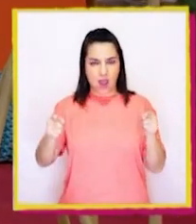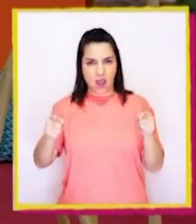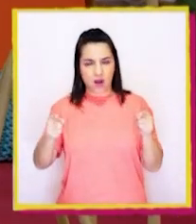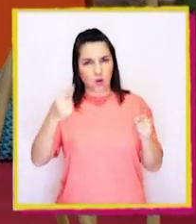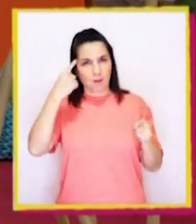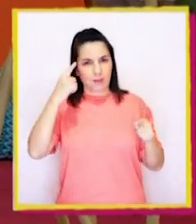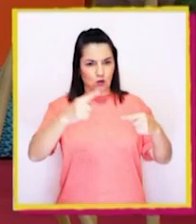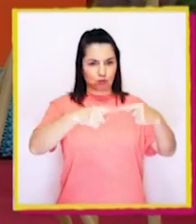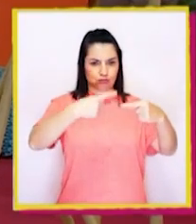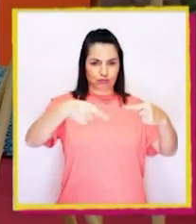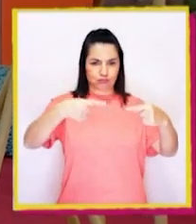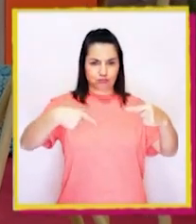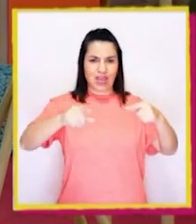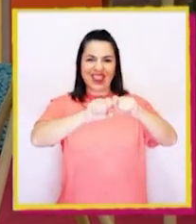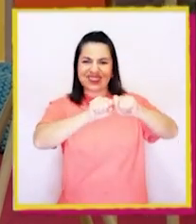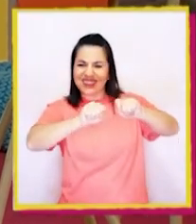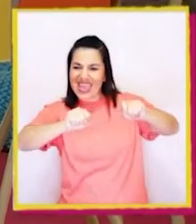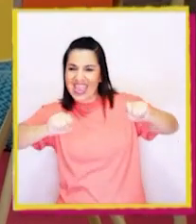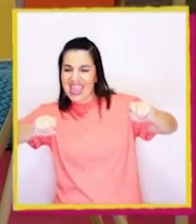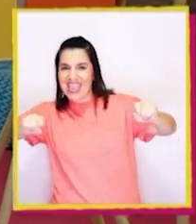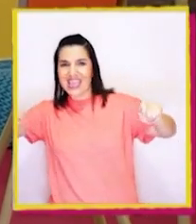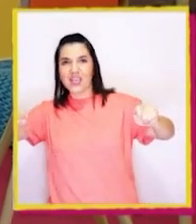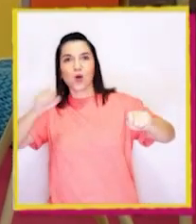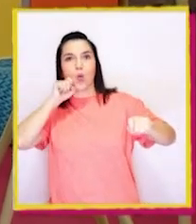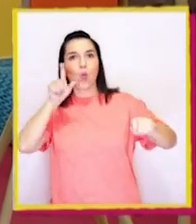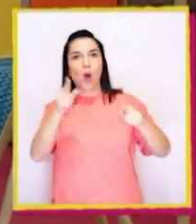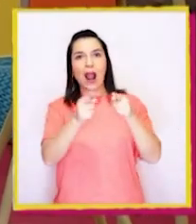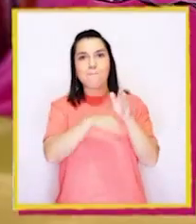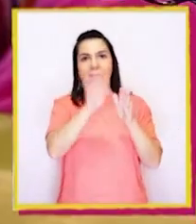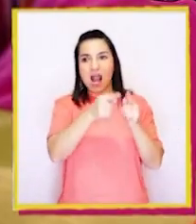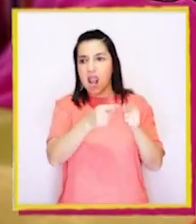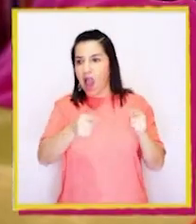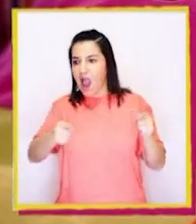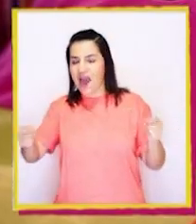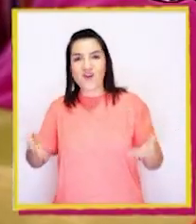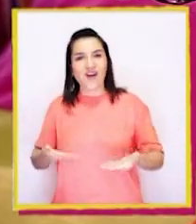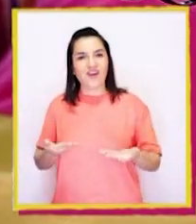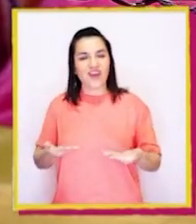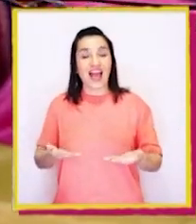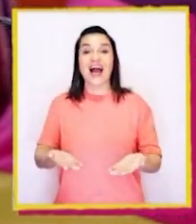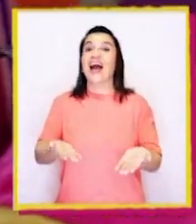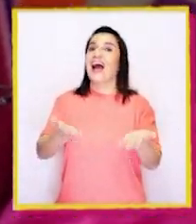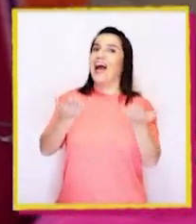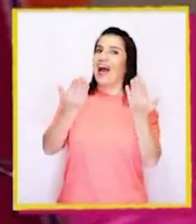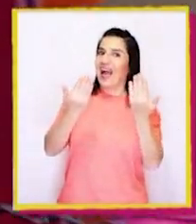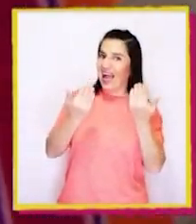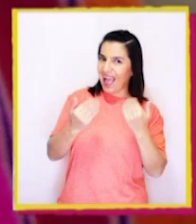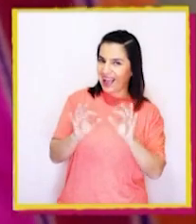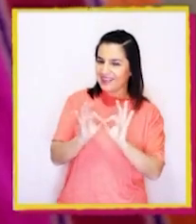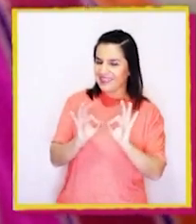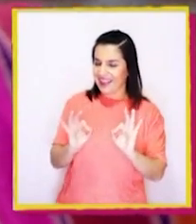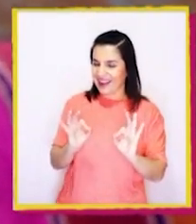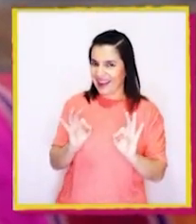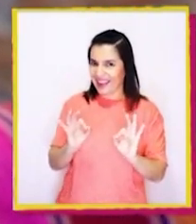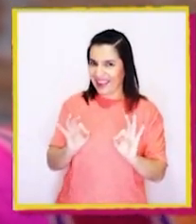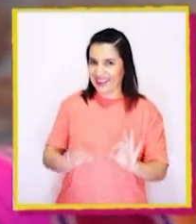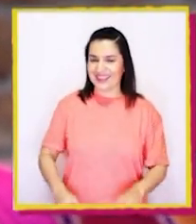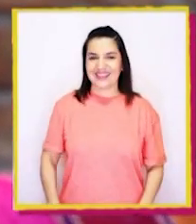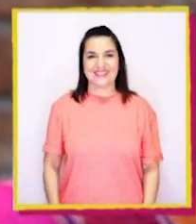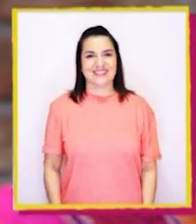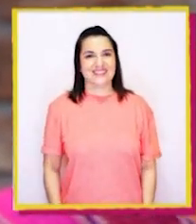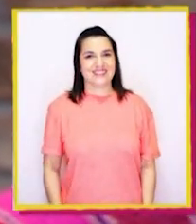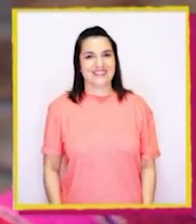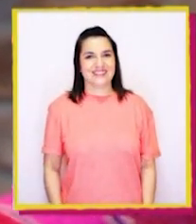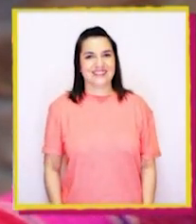¿qué pasa si estiro este otro? ¿Cuál es más largo ahora? ¡Ajá! ¡Excelente!